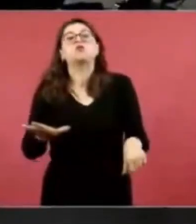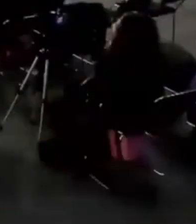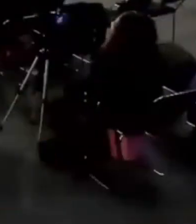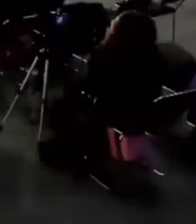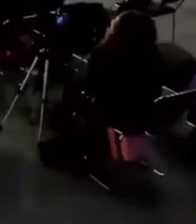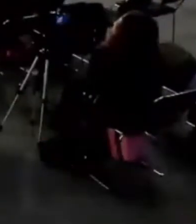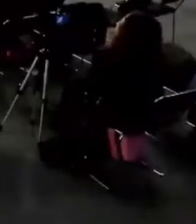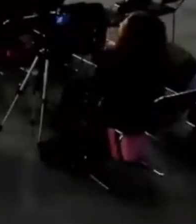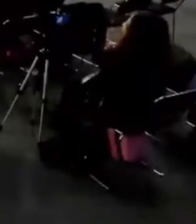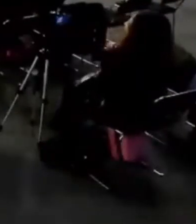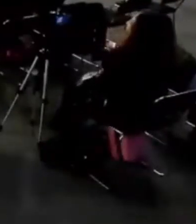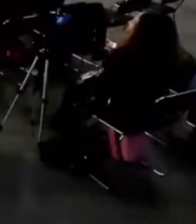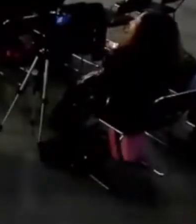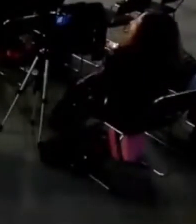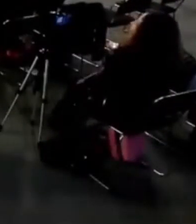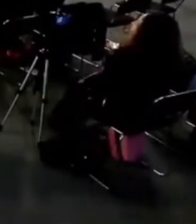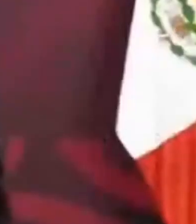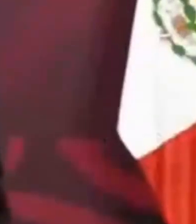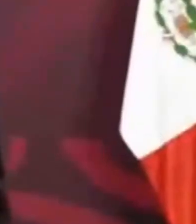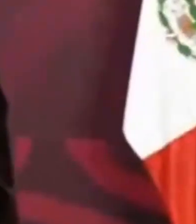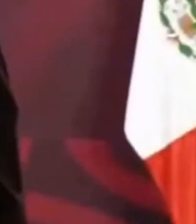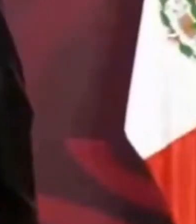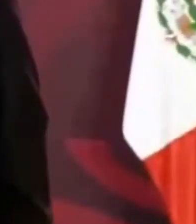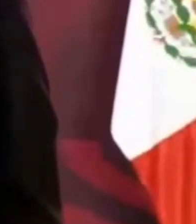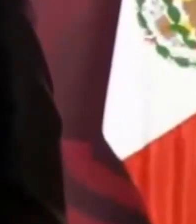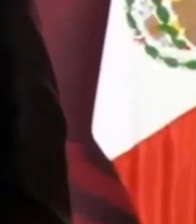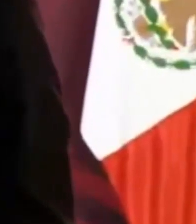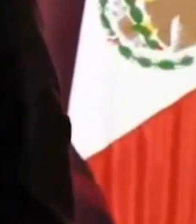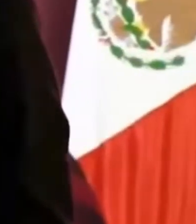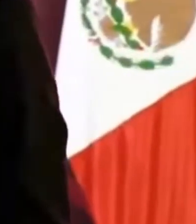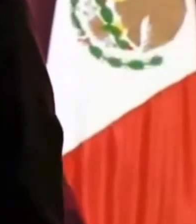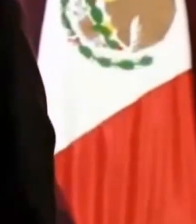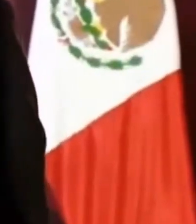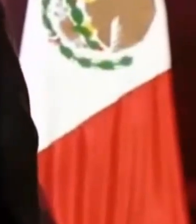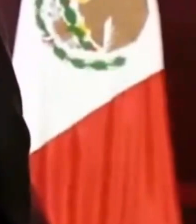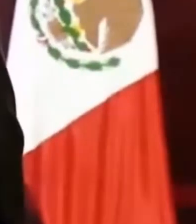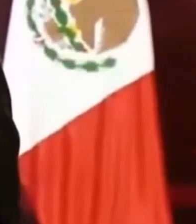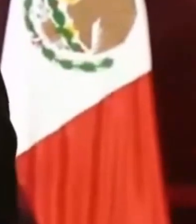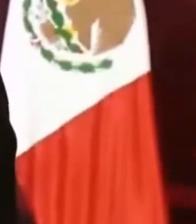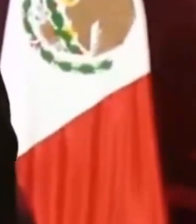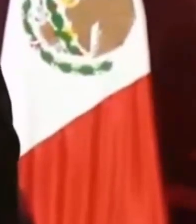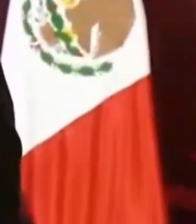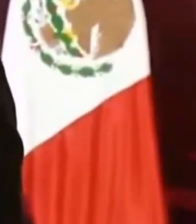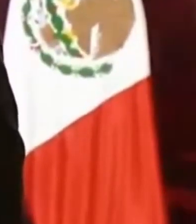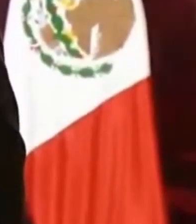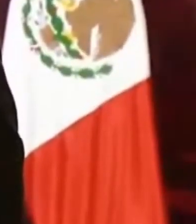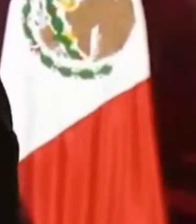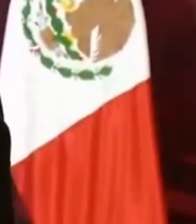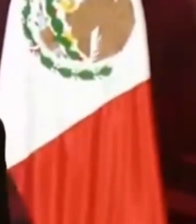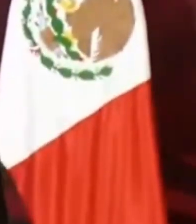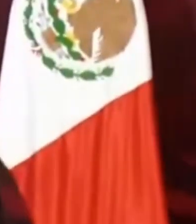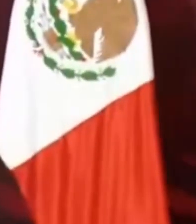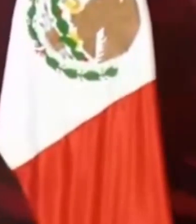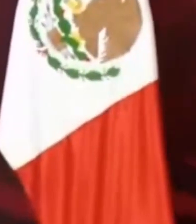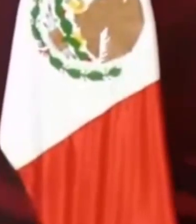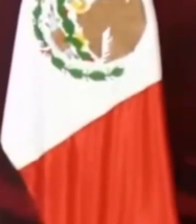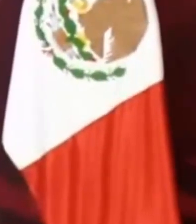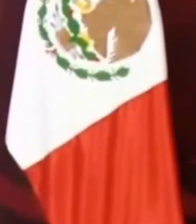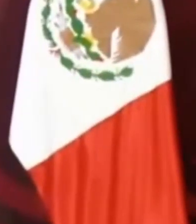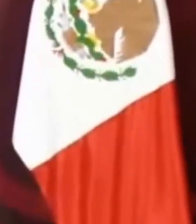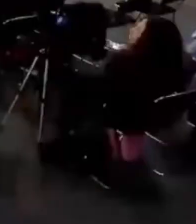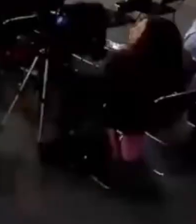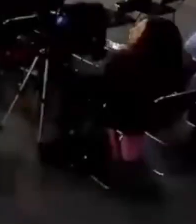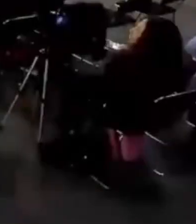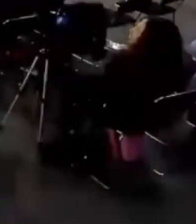otro. Eso sí es verdad. A ver, aquí mismo te lo voy a demostrar. A ver. Porque son afines. Por ¿me puedes